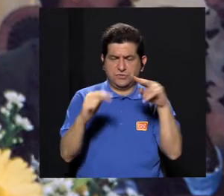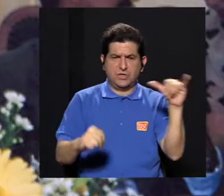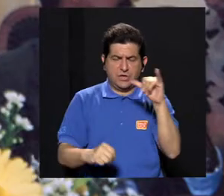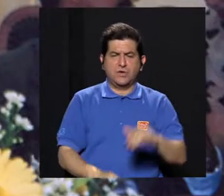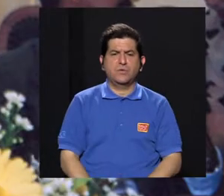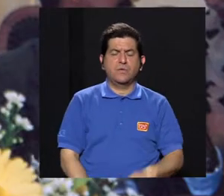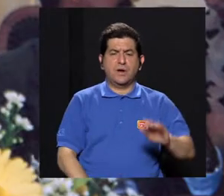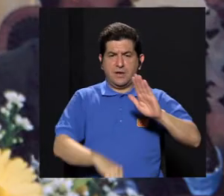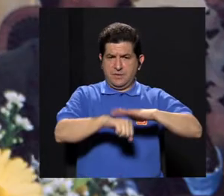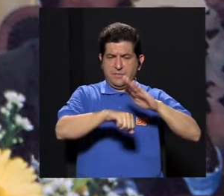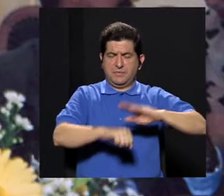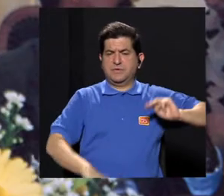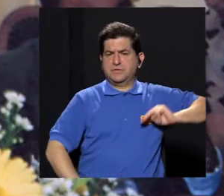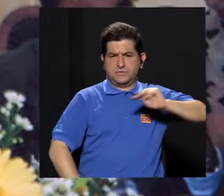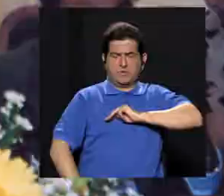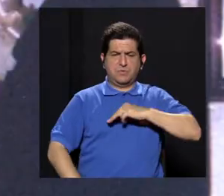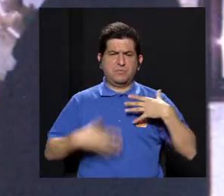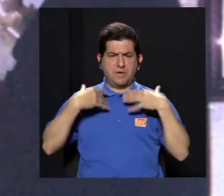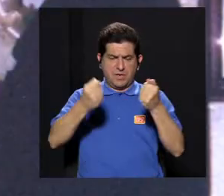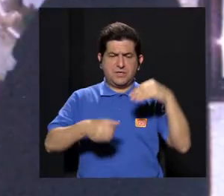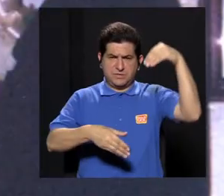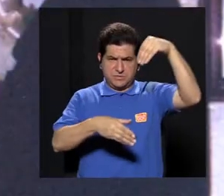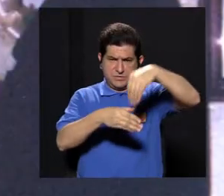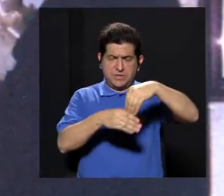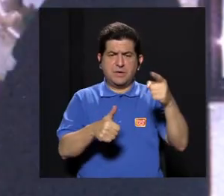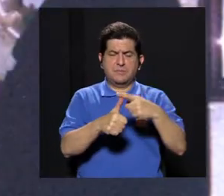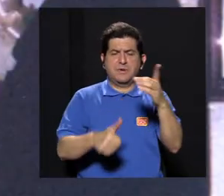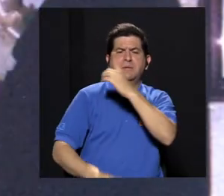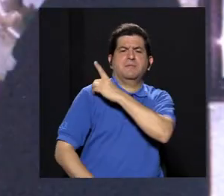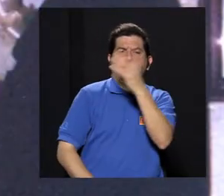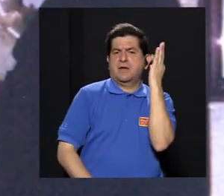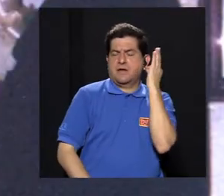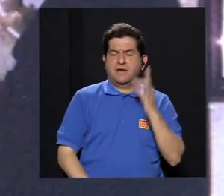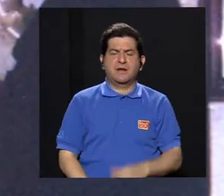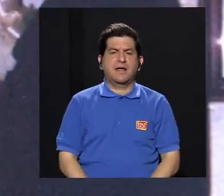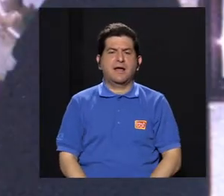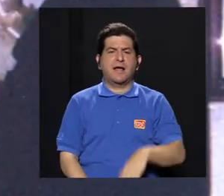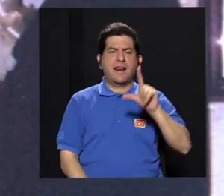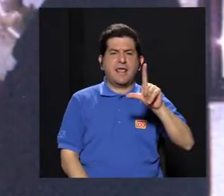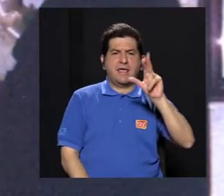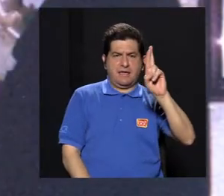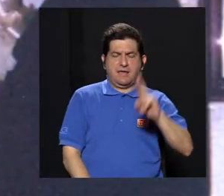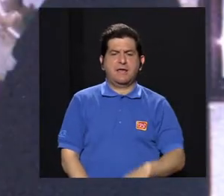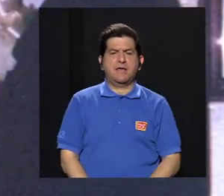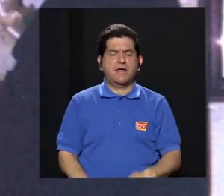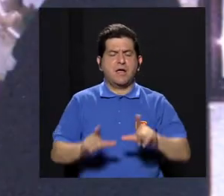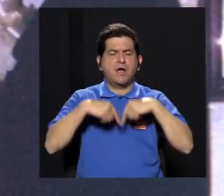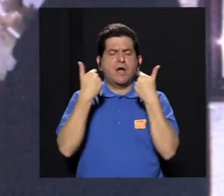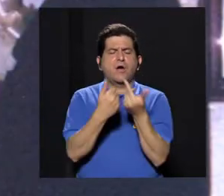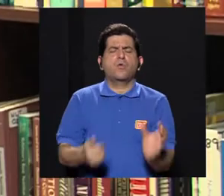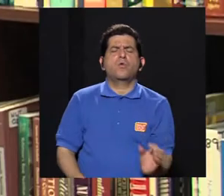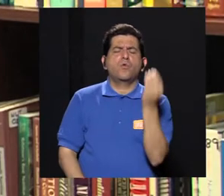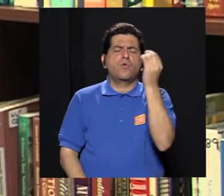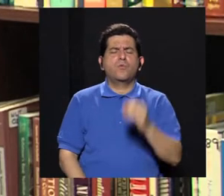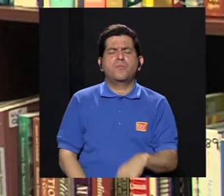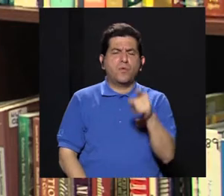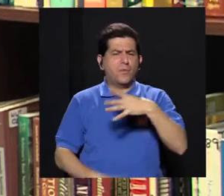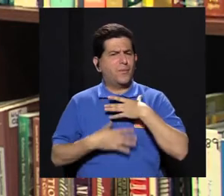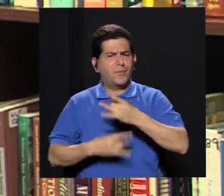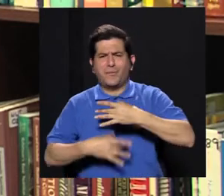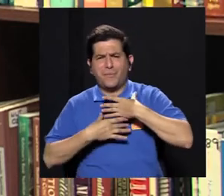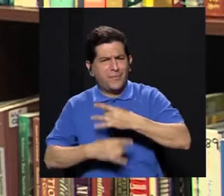se incorpora con también permiso el Ministerio de Salud, que fue su primera directora, Ligia Rodríguez. Era un grupo joven,